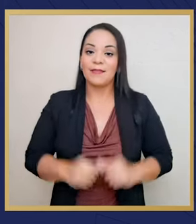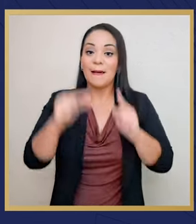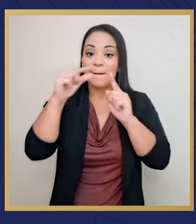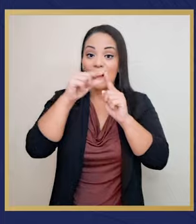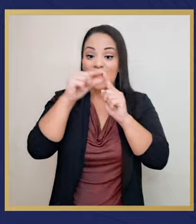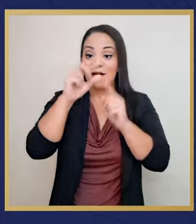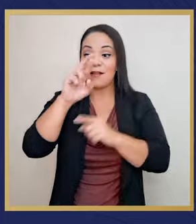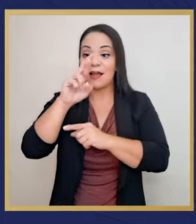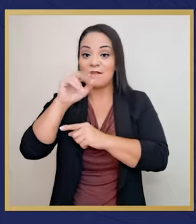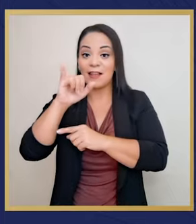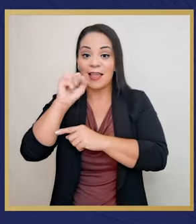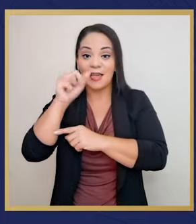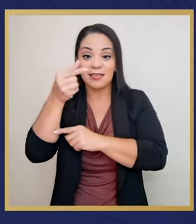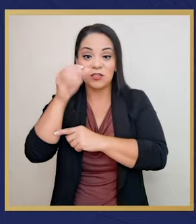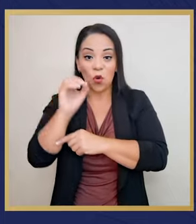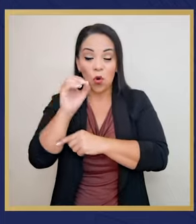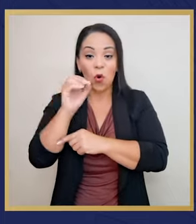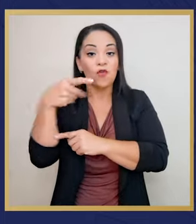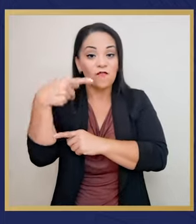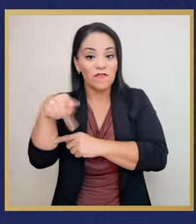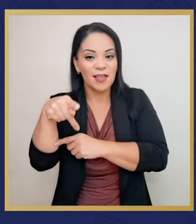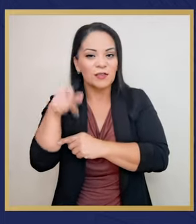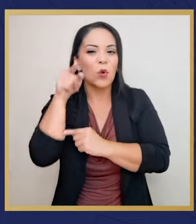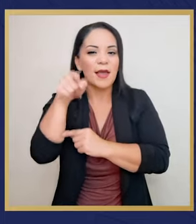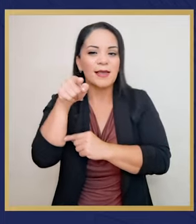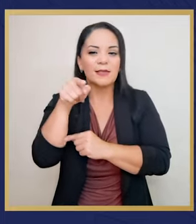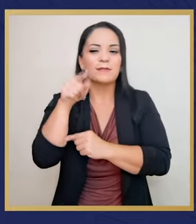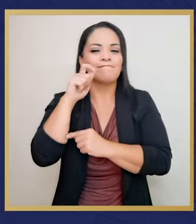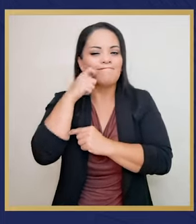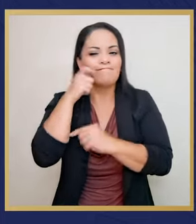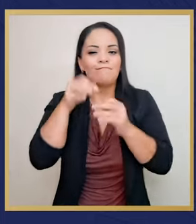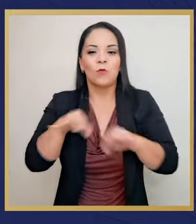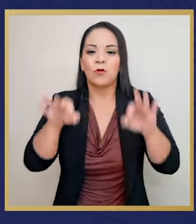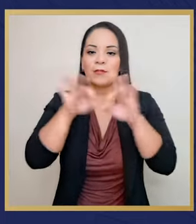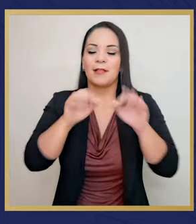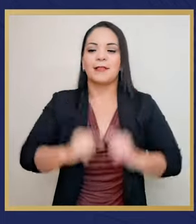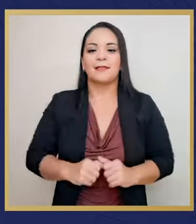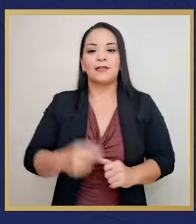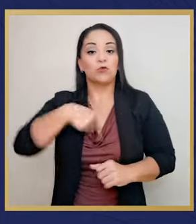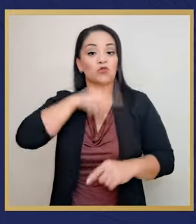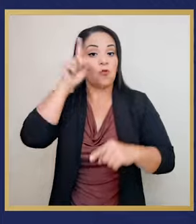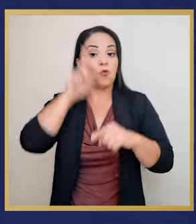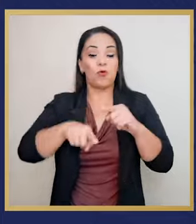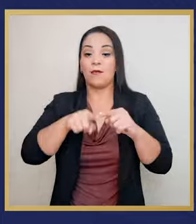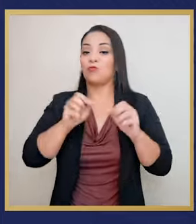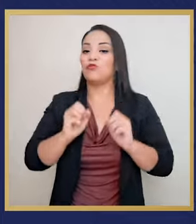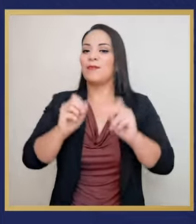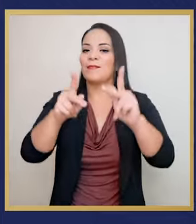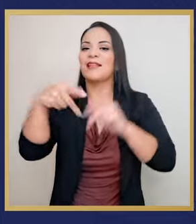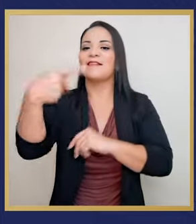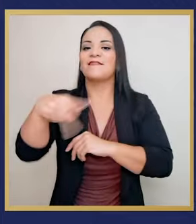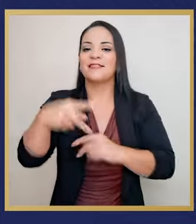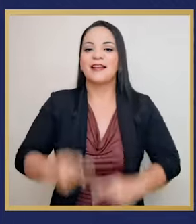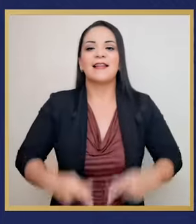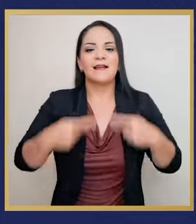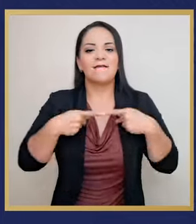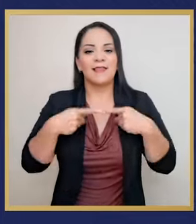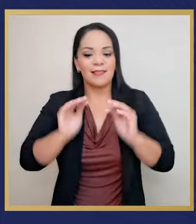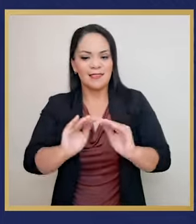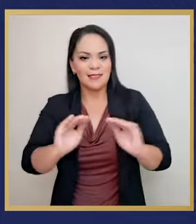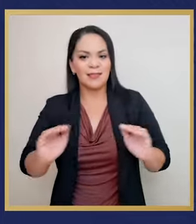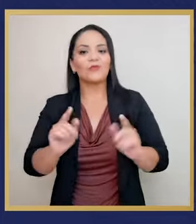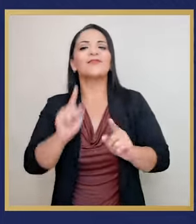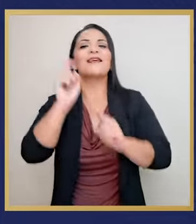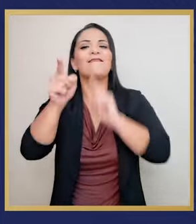La palabra riesgo es la palabra clave. No podemos permitirnos arriesgar la